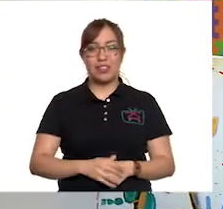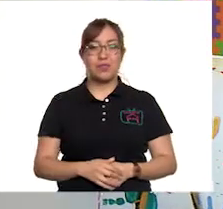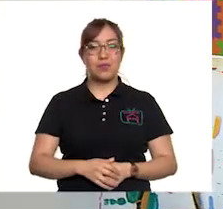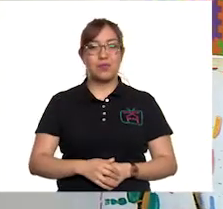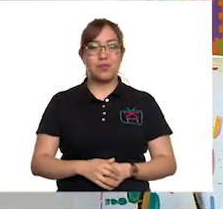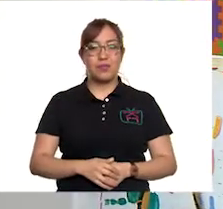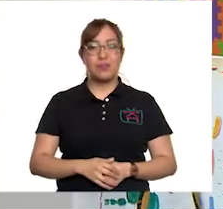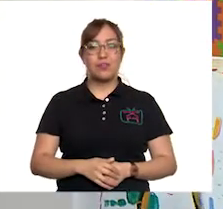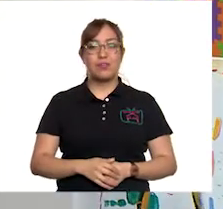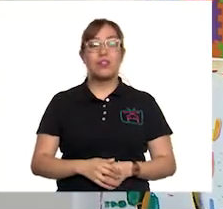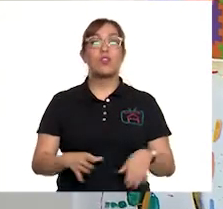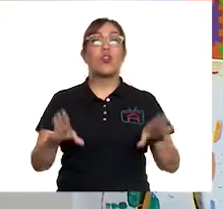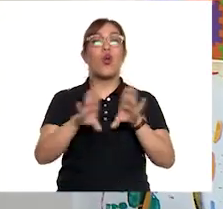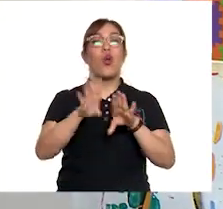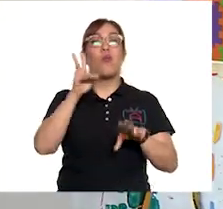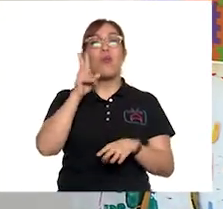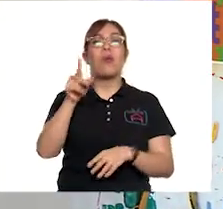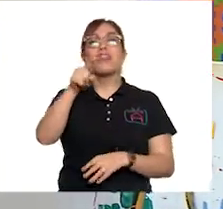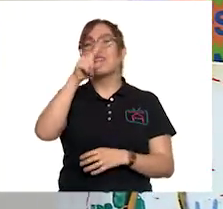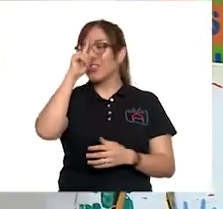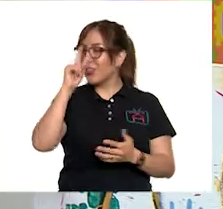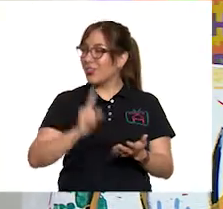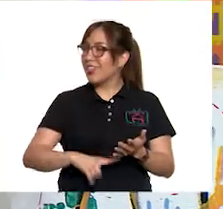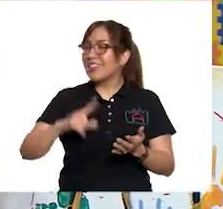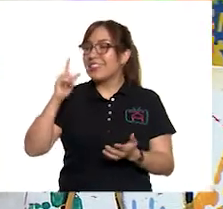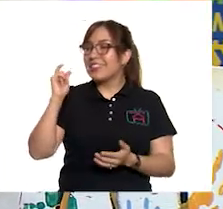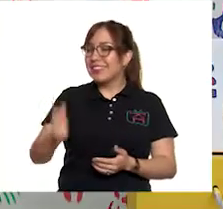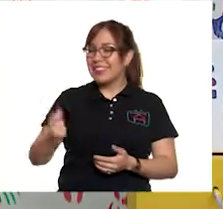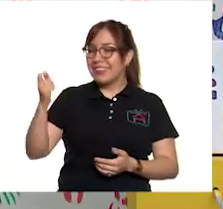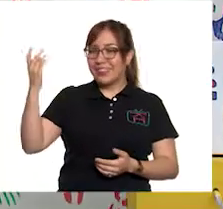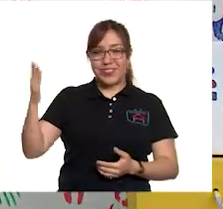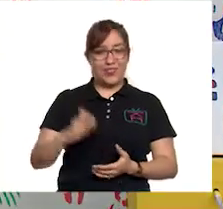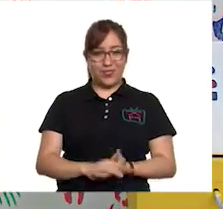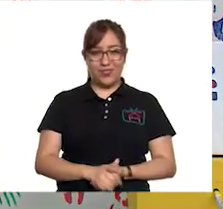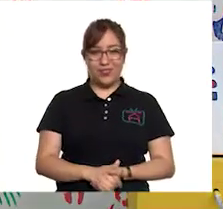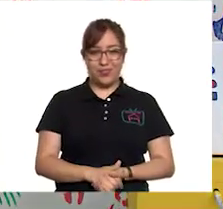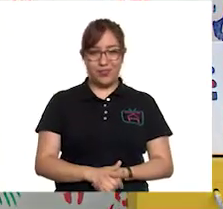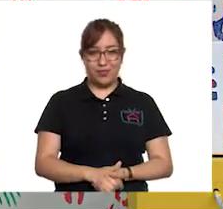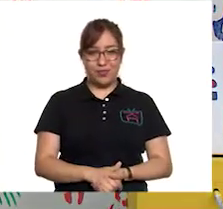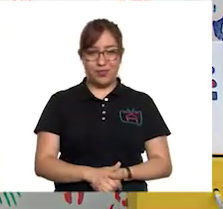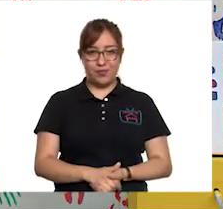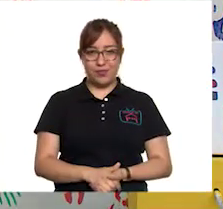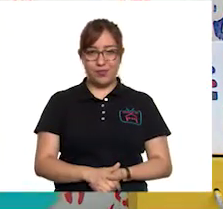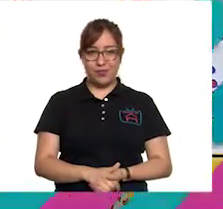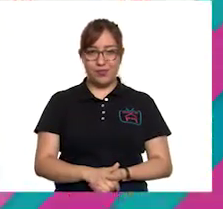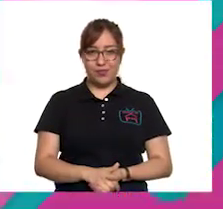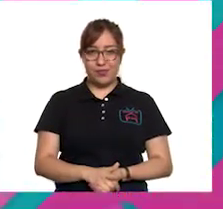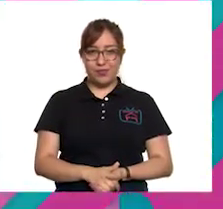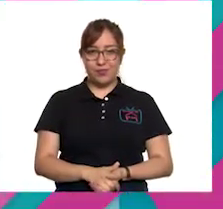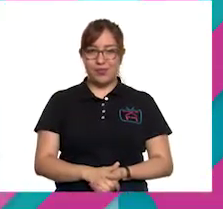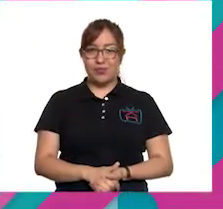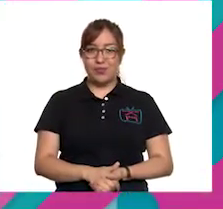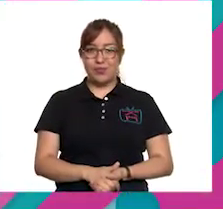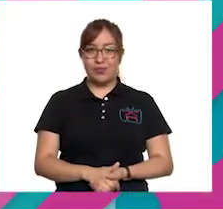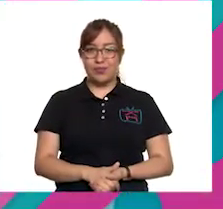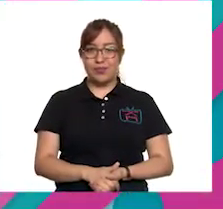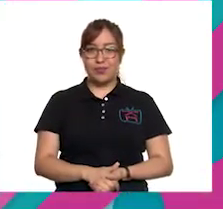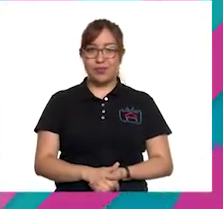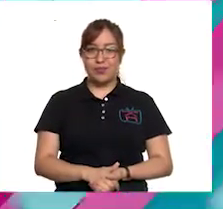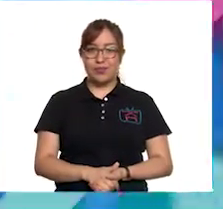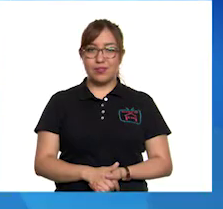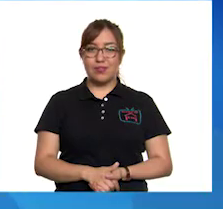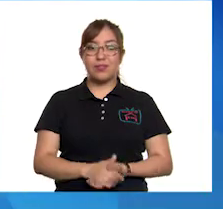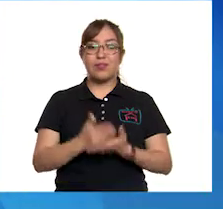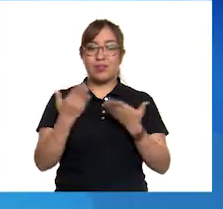¿Cómo lo ven? ¿Qué creen que sea? A ver, y yo voy a mover esta. A ver.